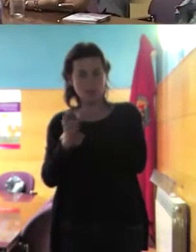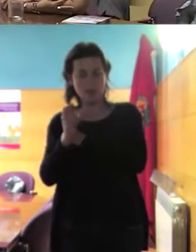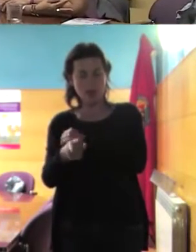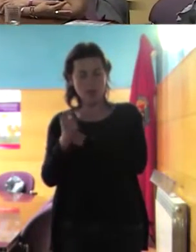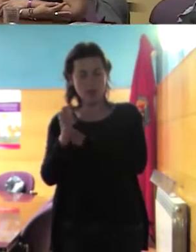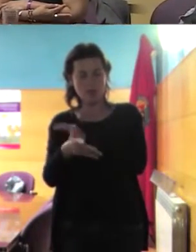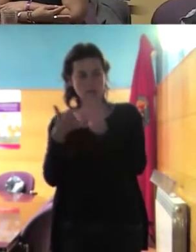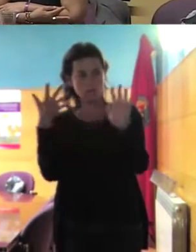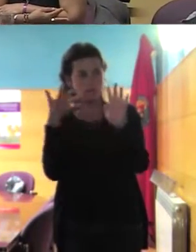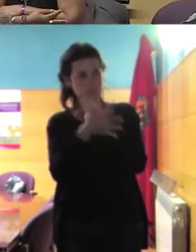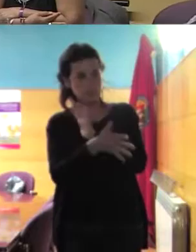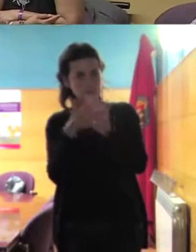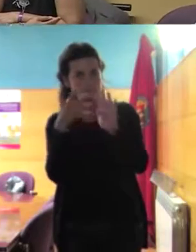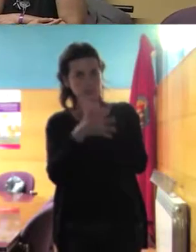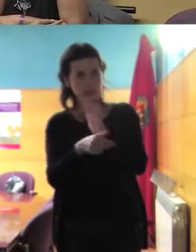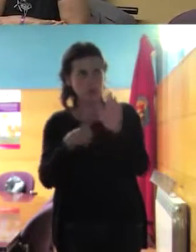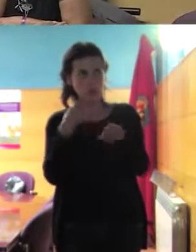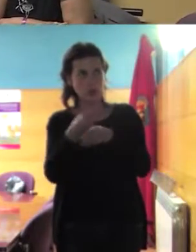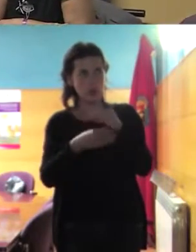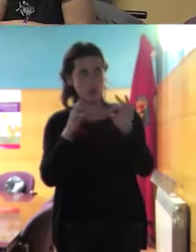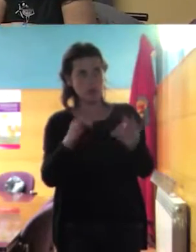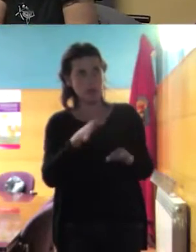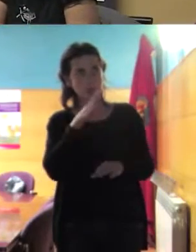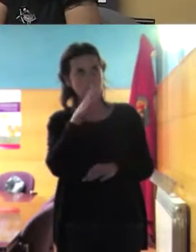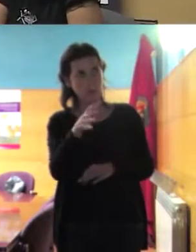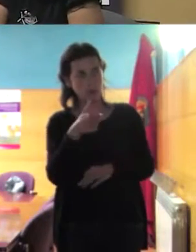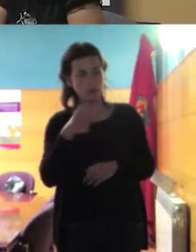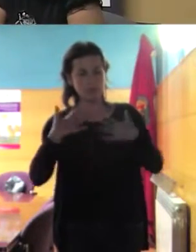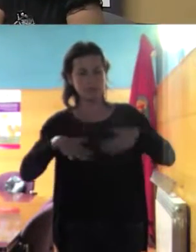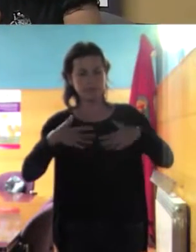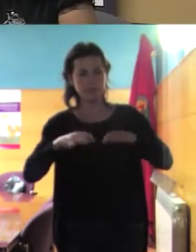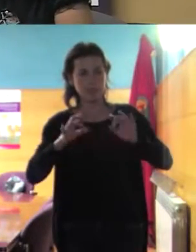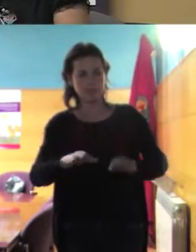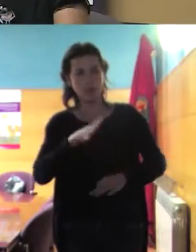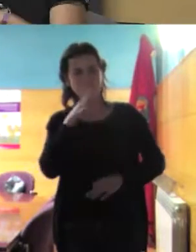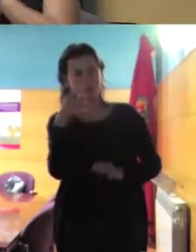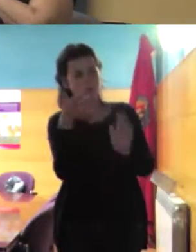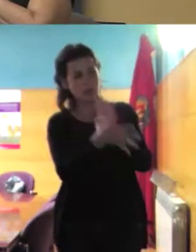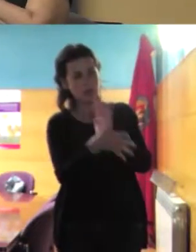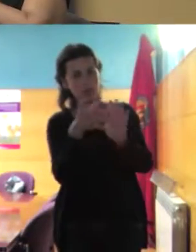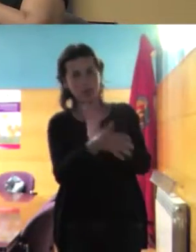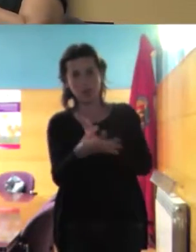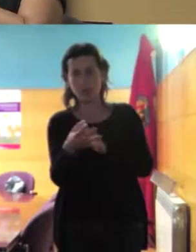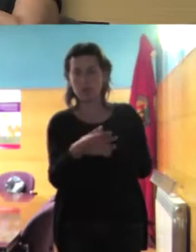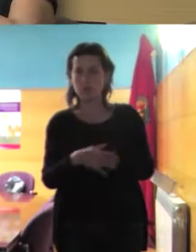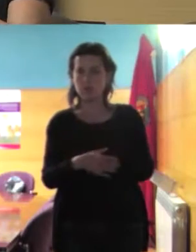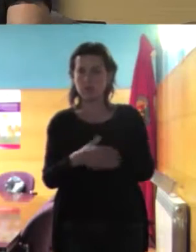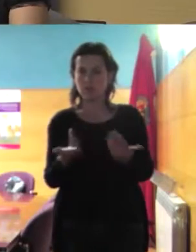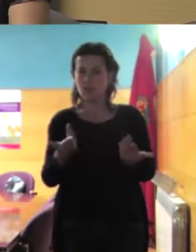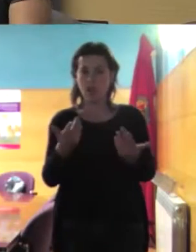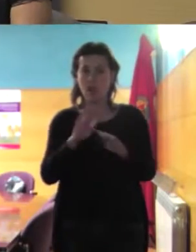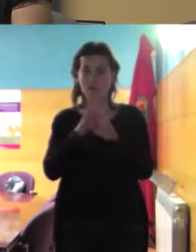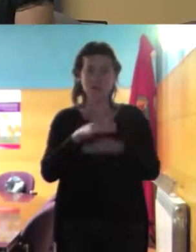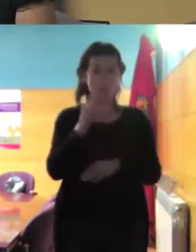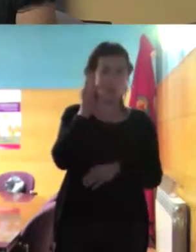por qué actúan así por qué visten así por qué y entonces bueno parece un poco equitativo o poco